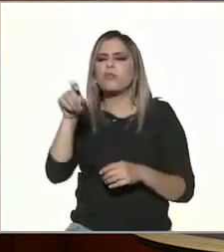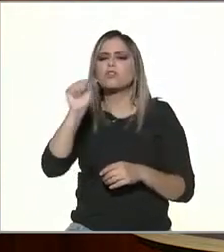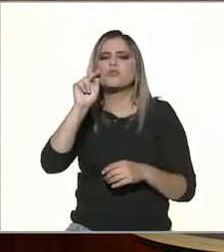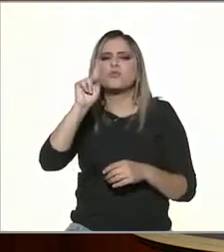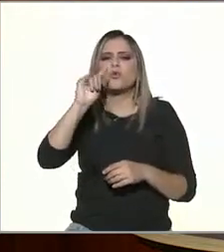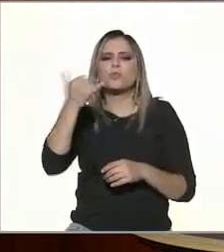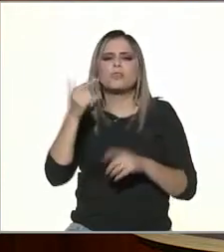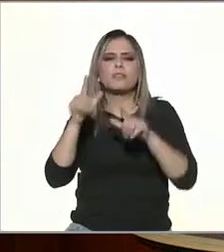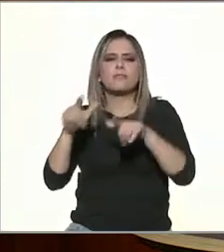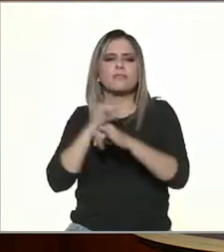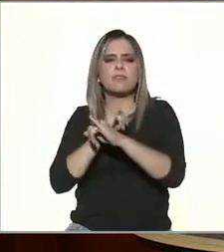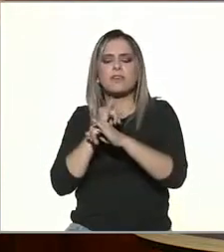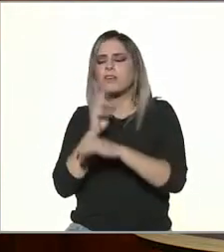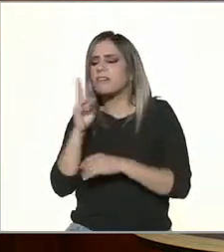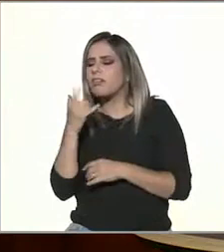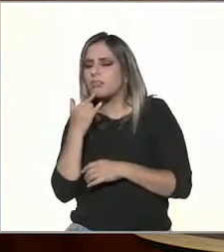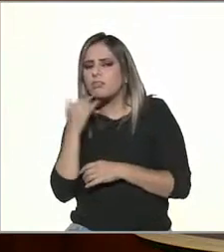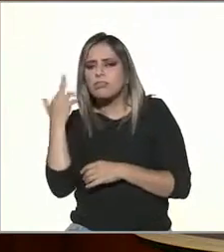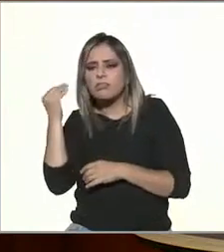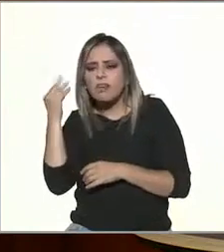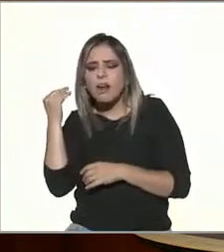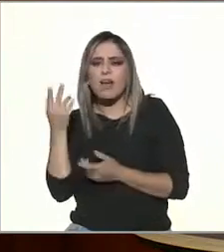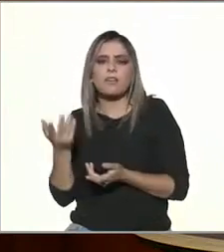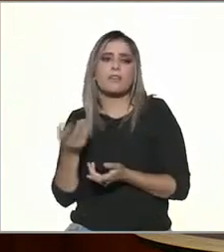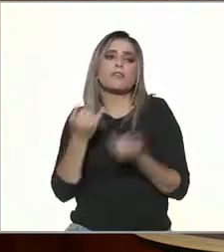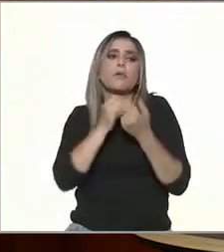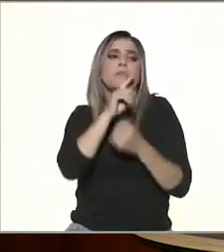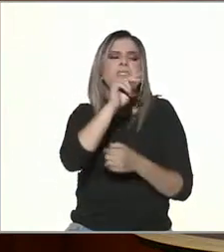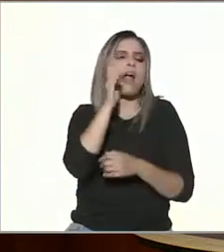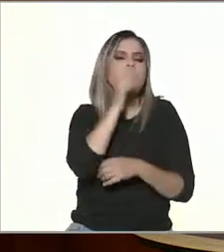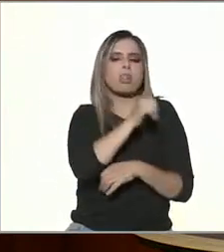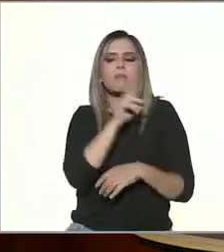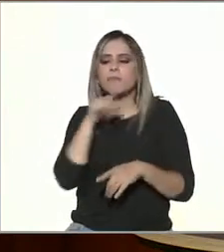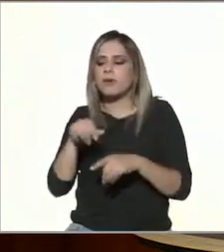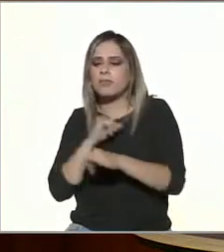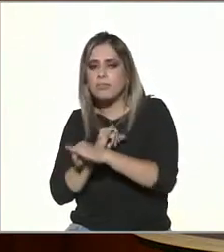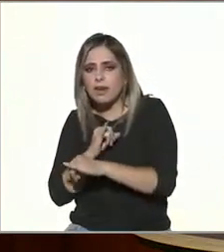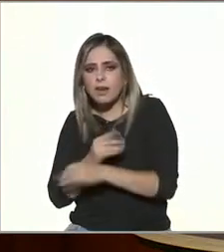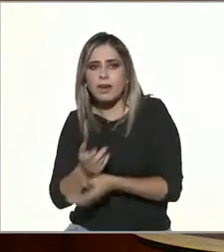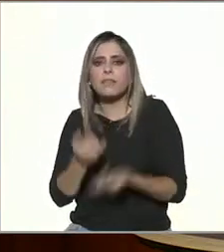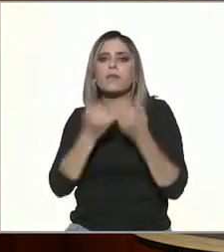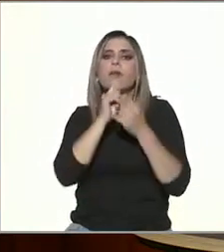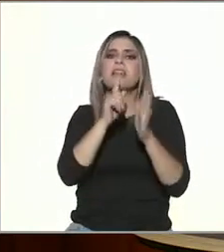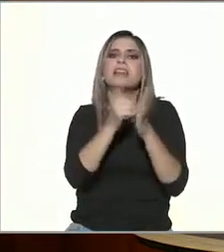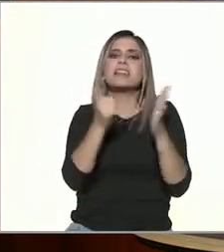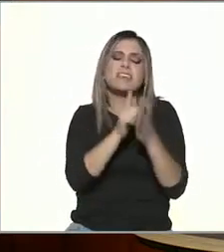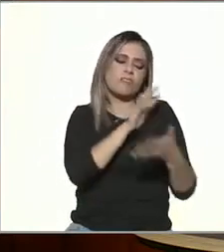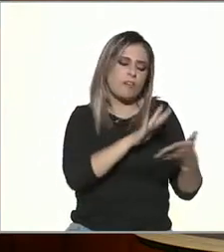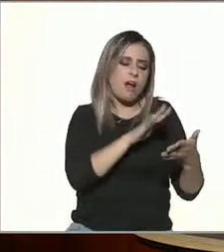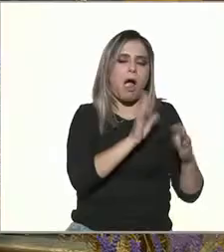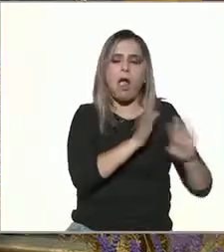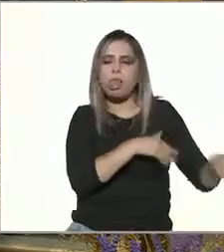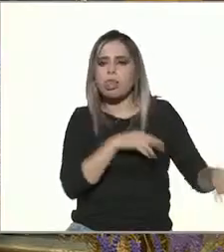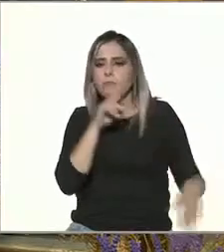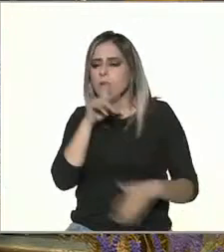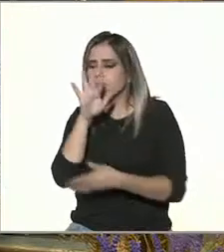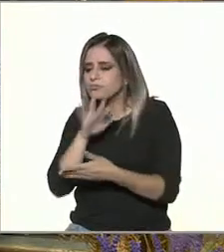hemos dejado de ver la televisión? y más allá de eso ¿cuántos de nosotros hemos dejado de leer libros completos y ahora leemos